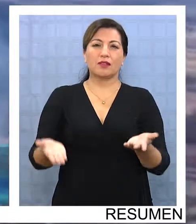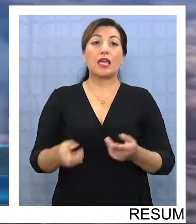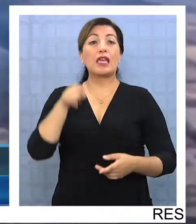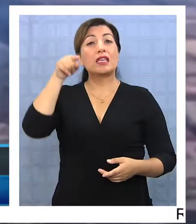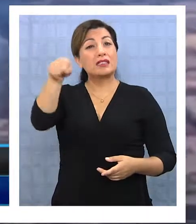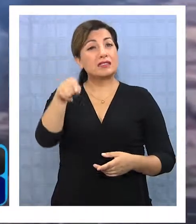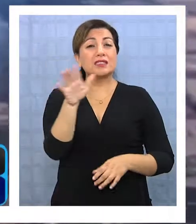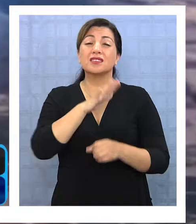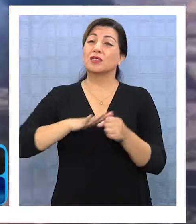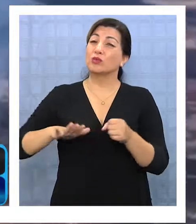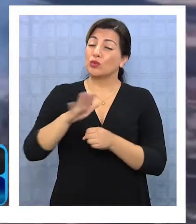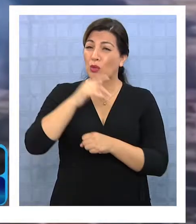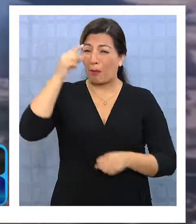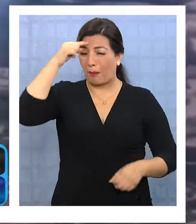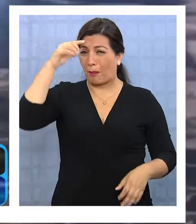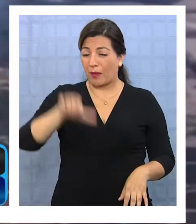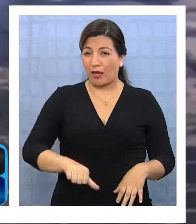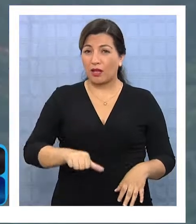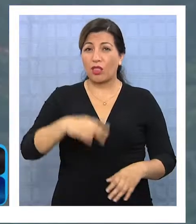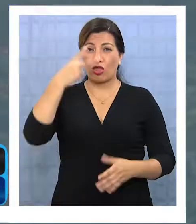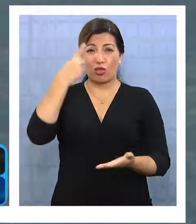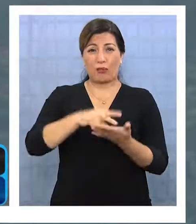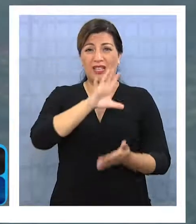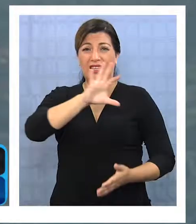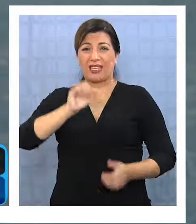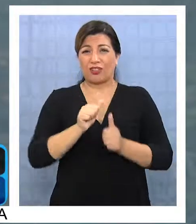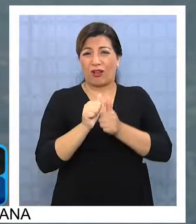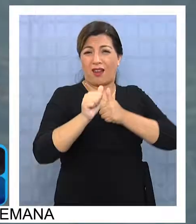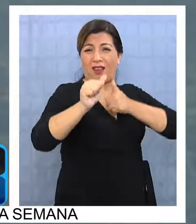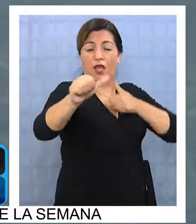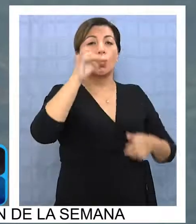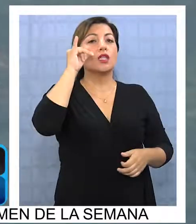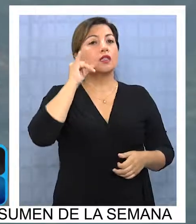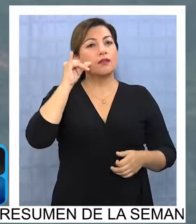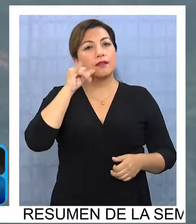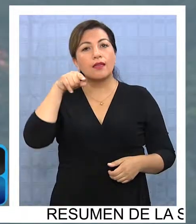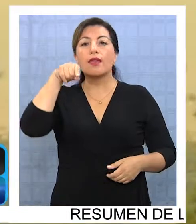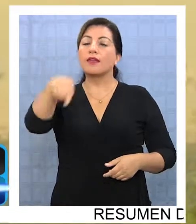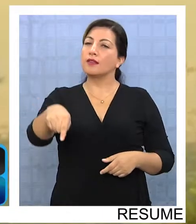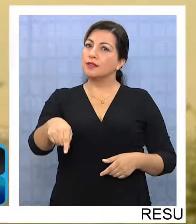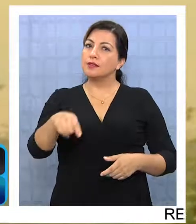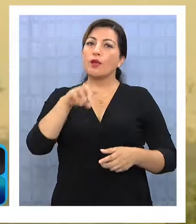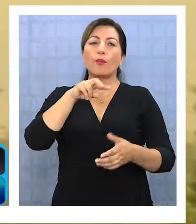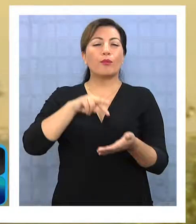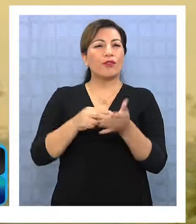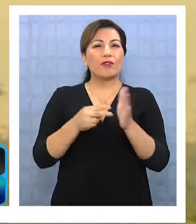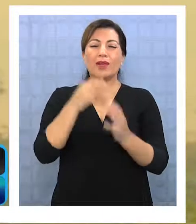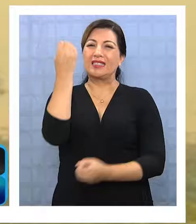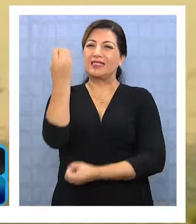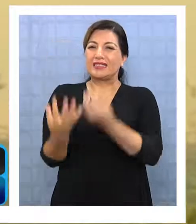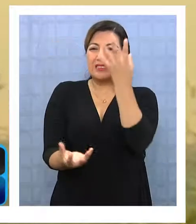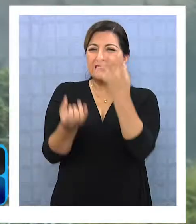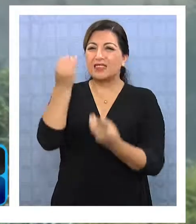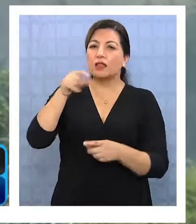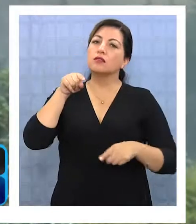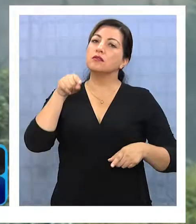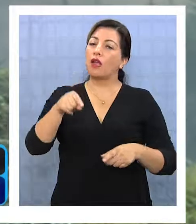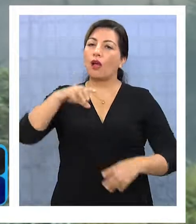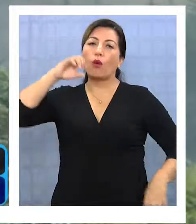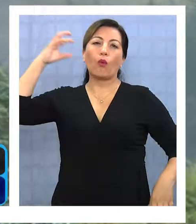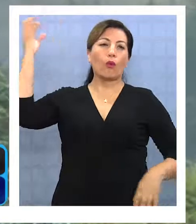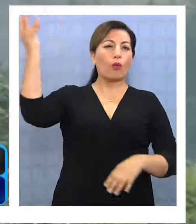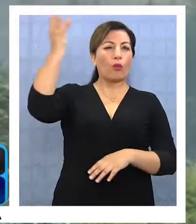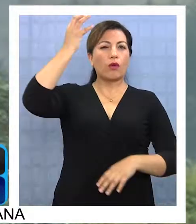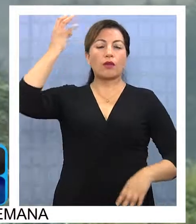Una catástrofe que a pesar que ocurra a 2.500 kilómetros de Iquique, ya comienza a golpear, decalcando que los incendios forestales ya se volvieron una